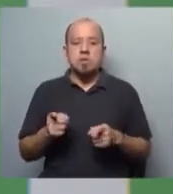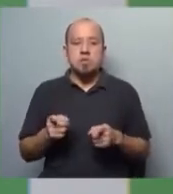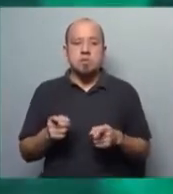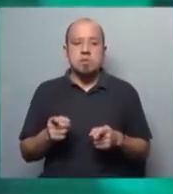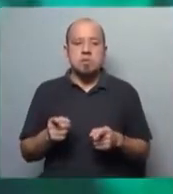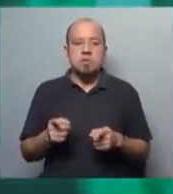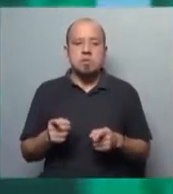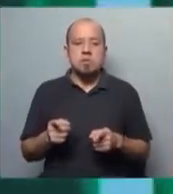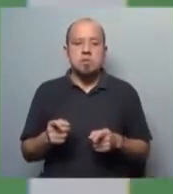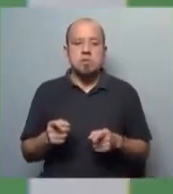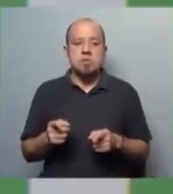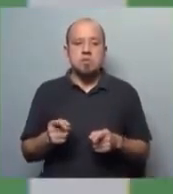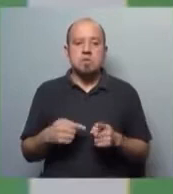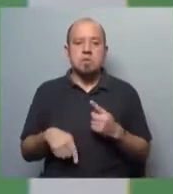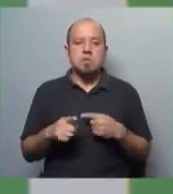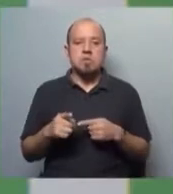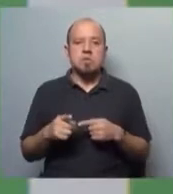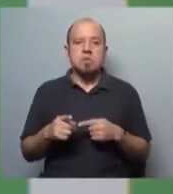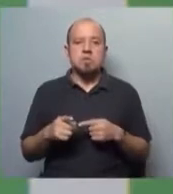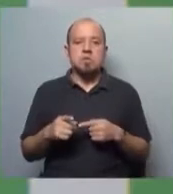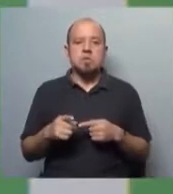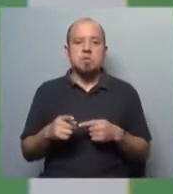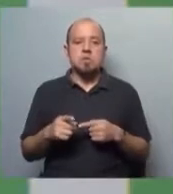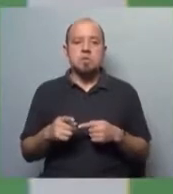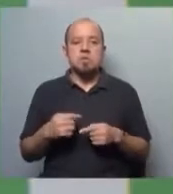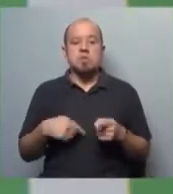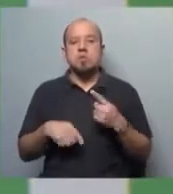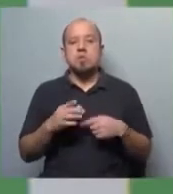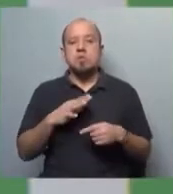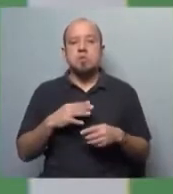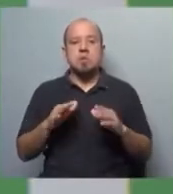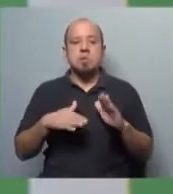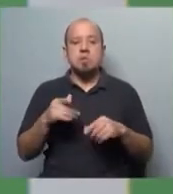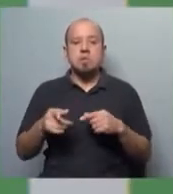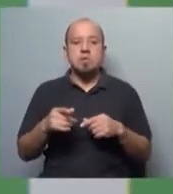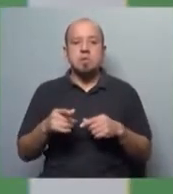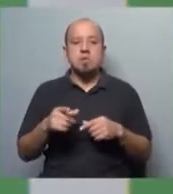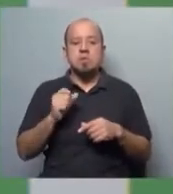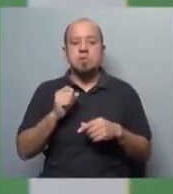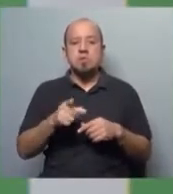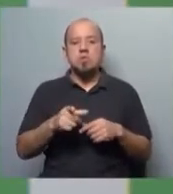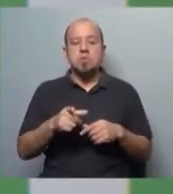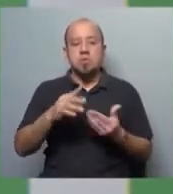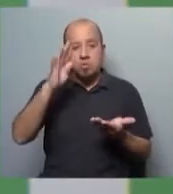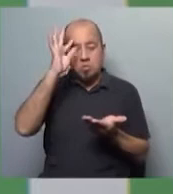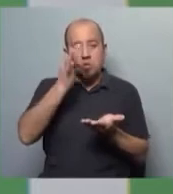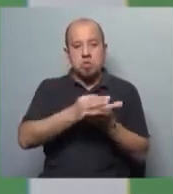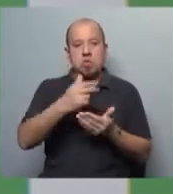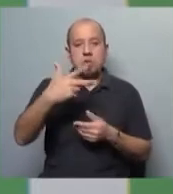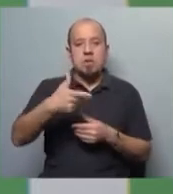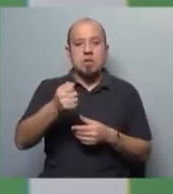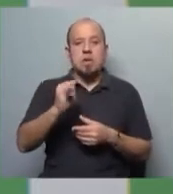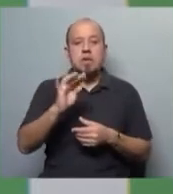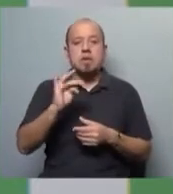¿En qué sentido eso? Porque lo que ha pasado es que muy pocas veces el propio pueblo haitano ha tenido la oportunidad de,